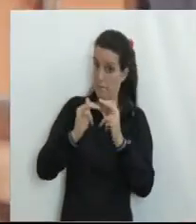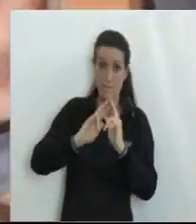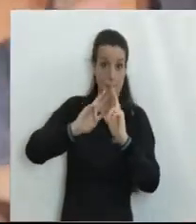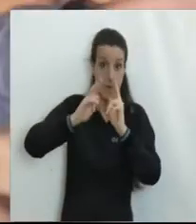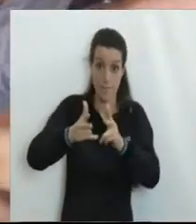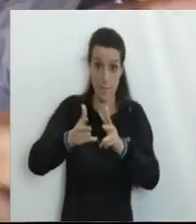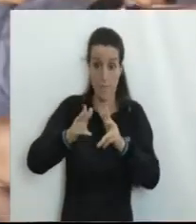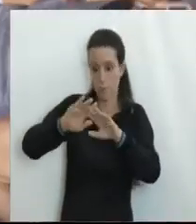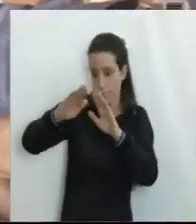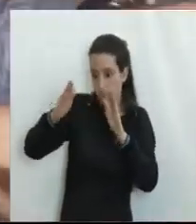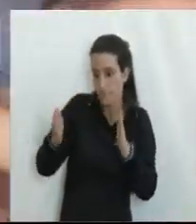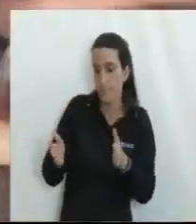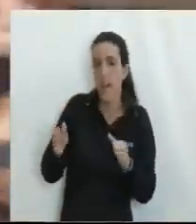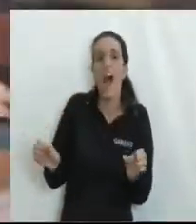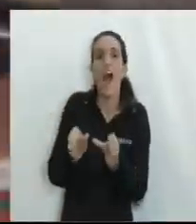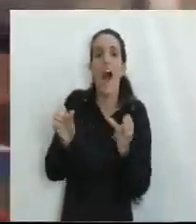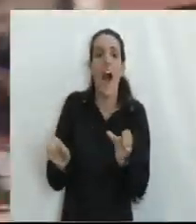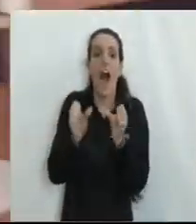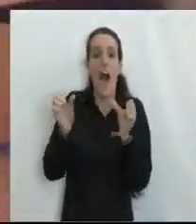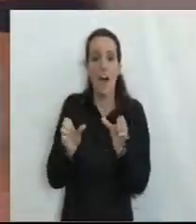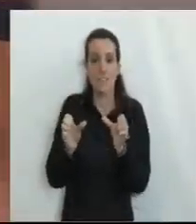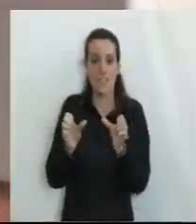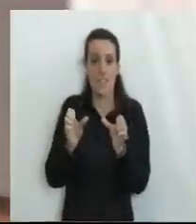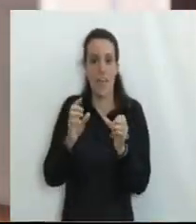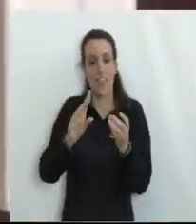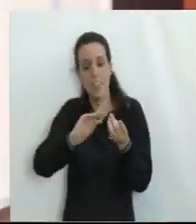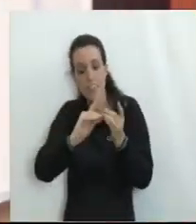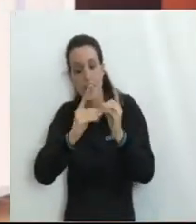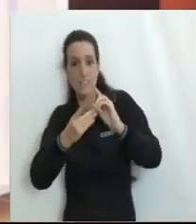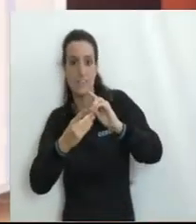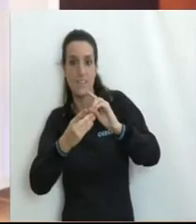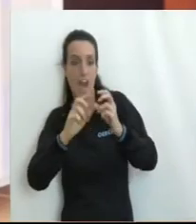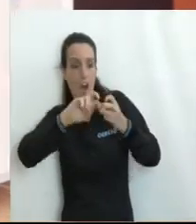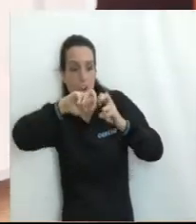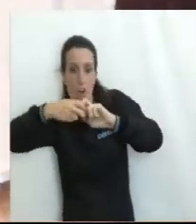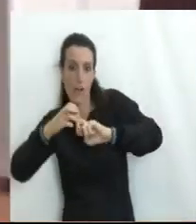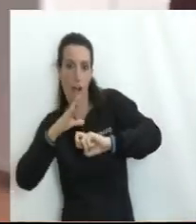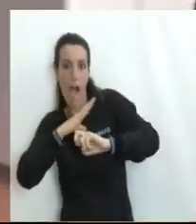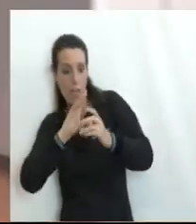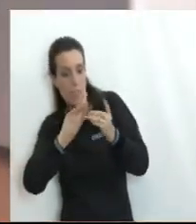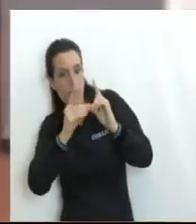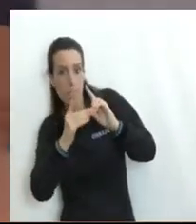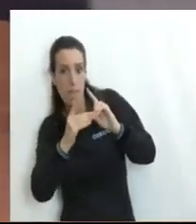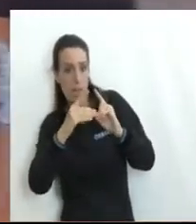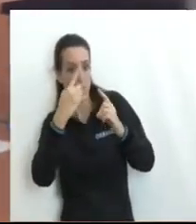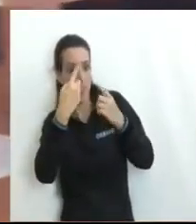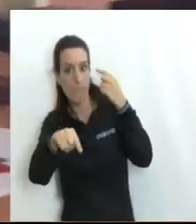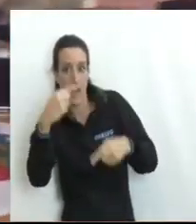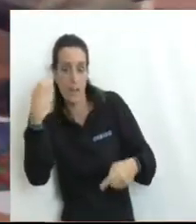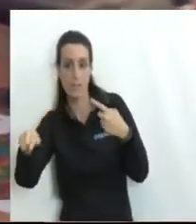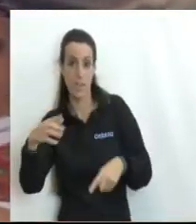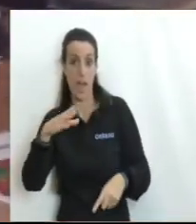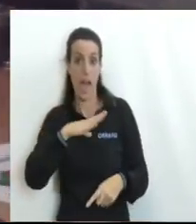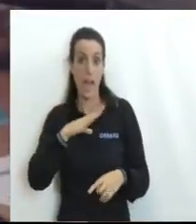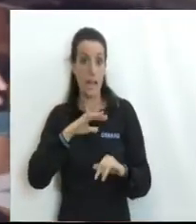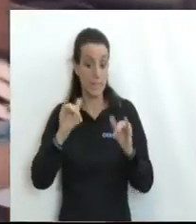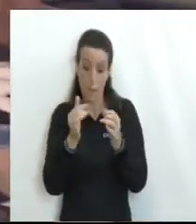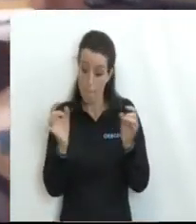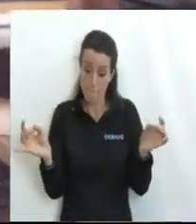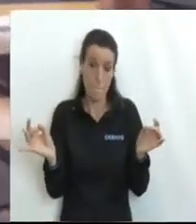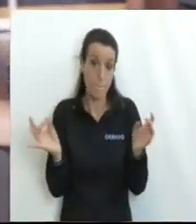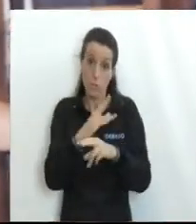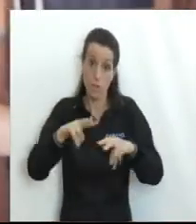gravímetro Que es este aparato que vemos ahí Que lo que hace es medir La diferencia de densidad en las rocas